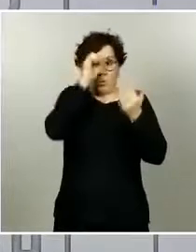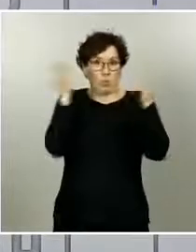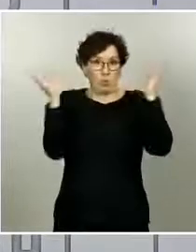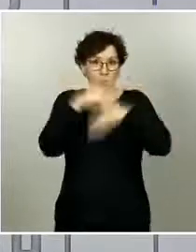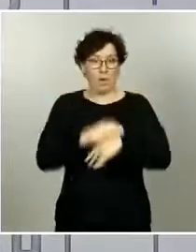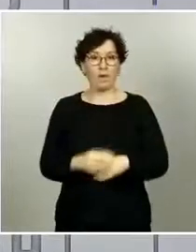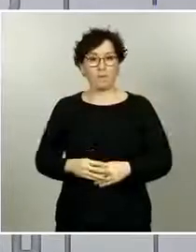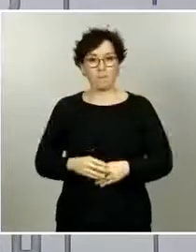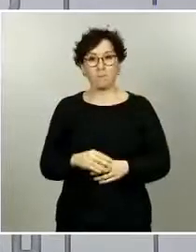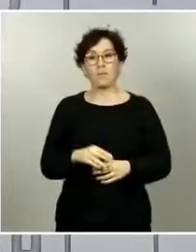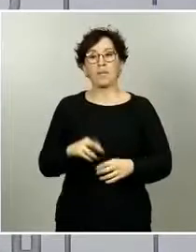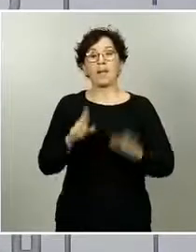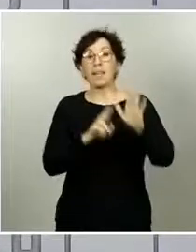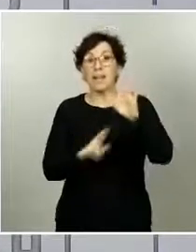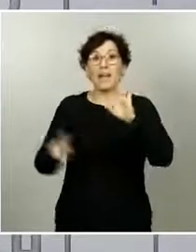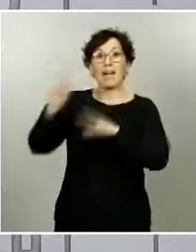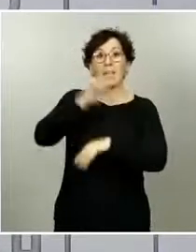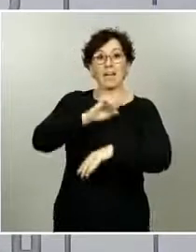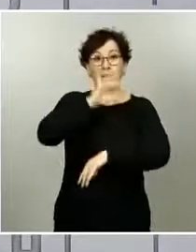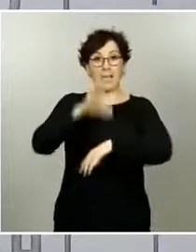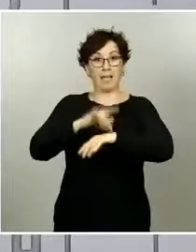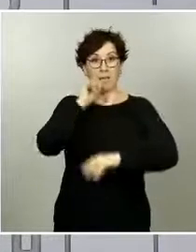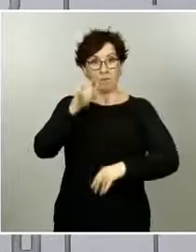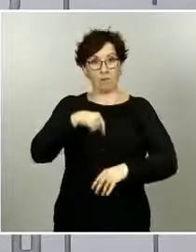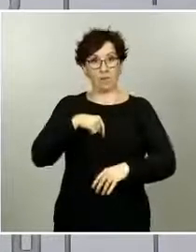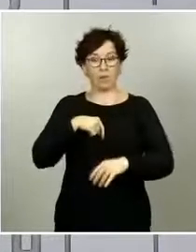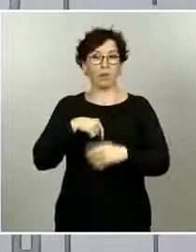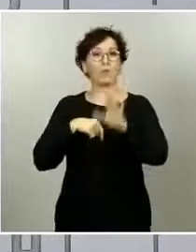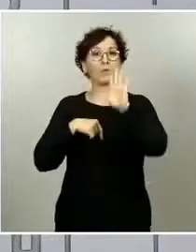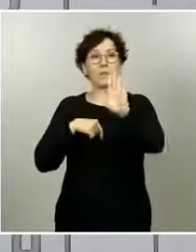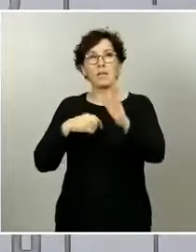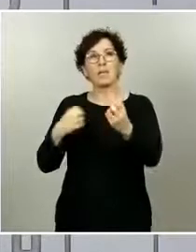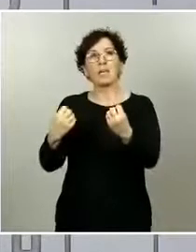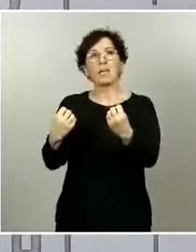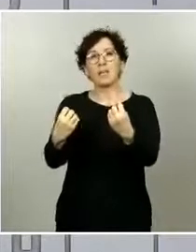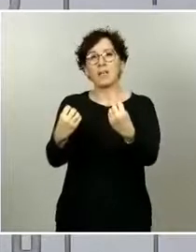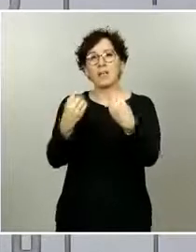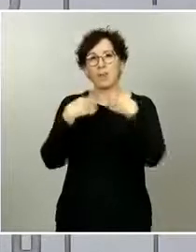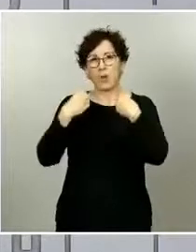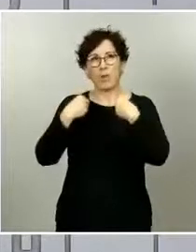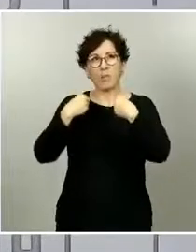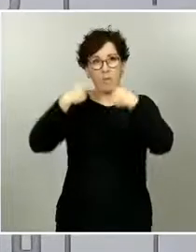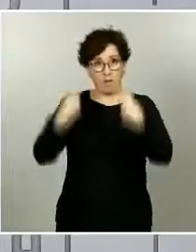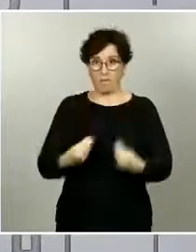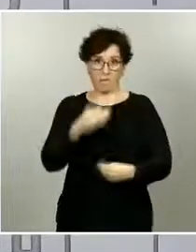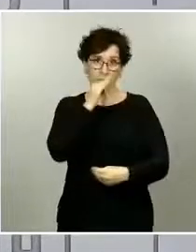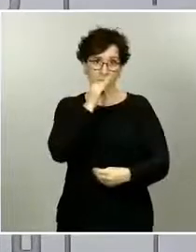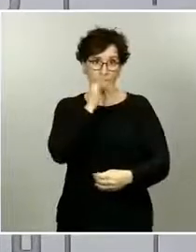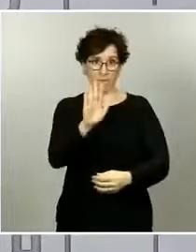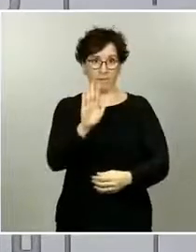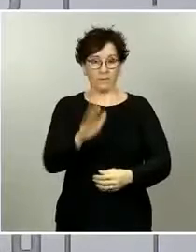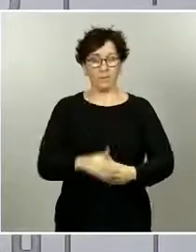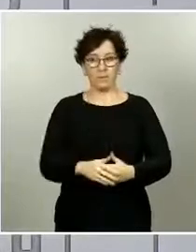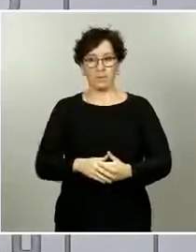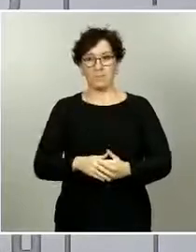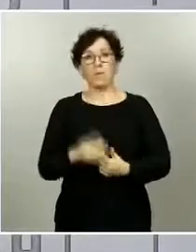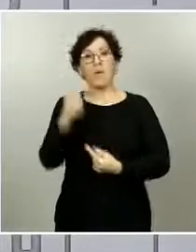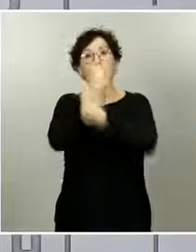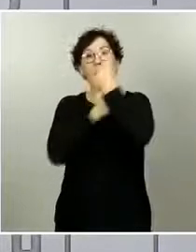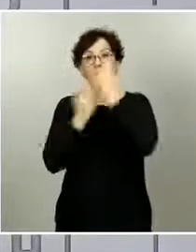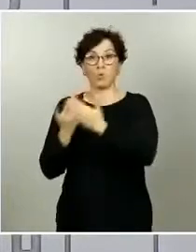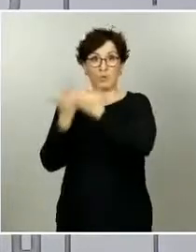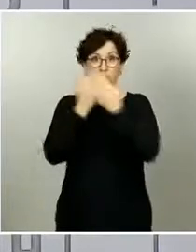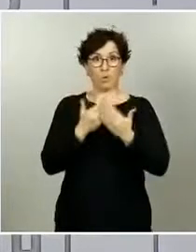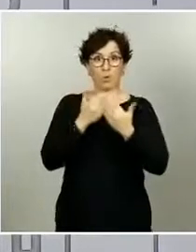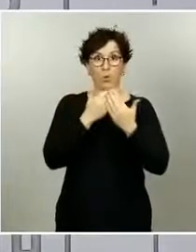formada al respecto, salvo saber que algo sí que reducen los riesgos. En cuanto a las reinfecciones, no tenemos una información